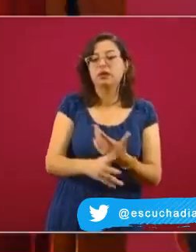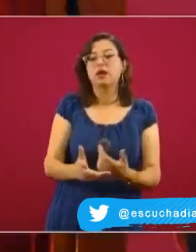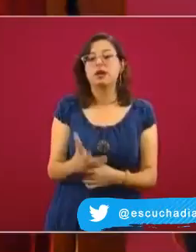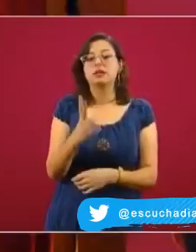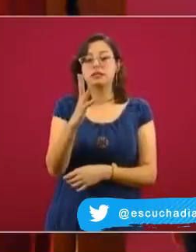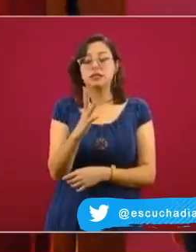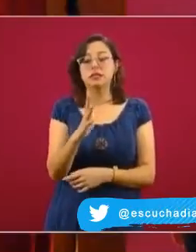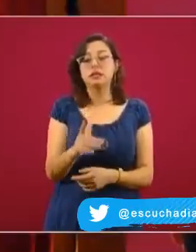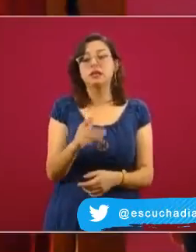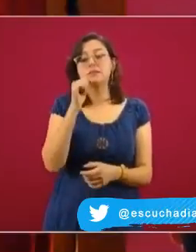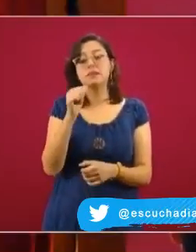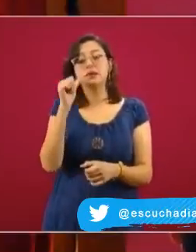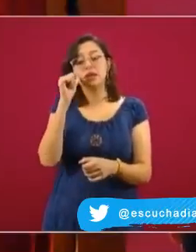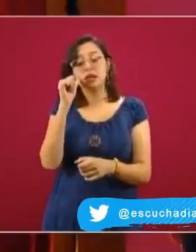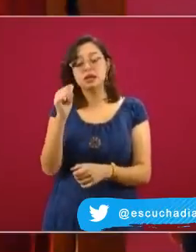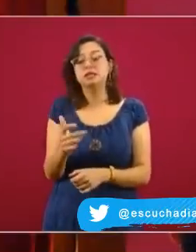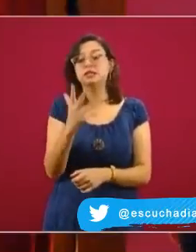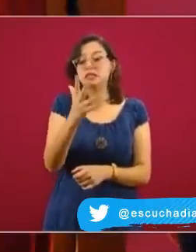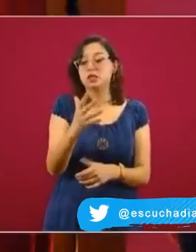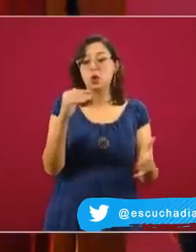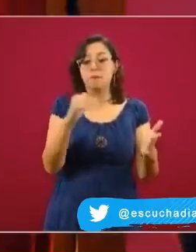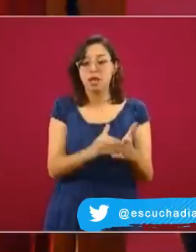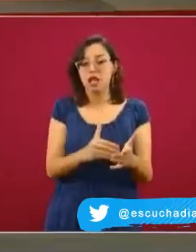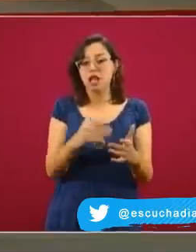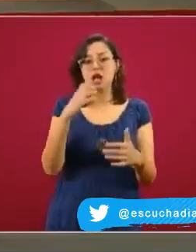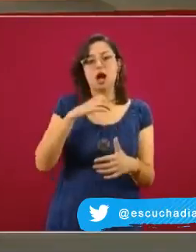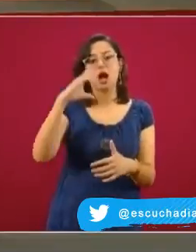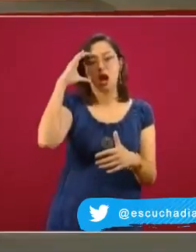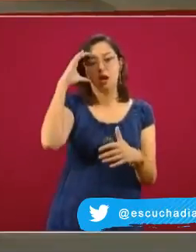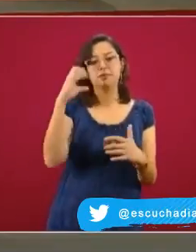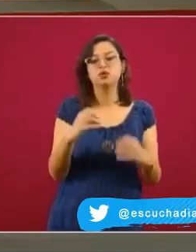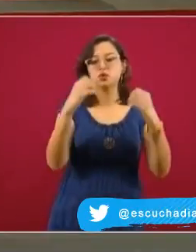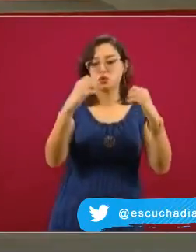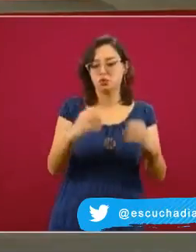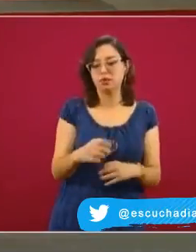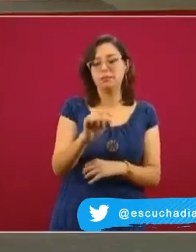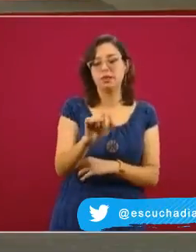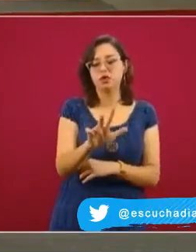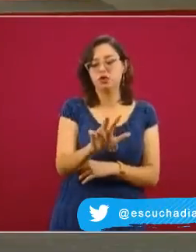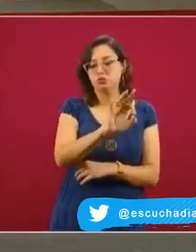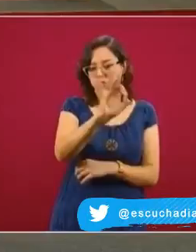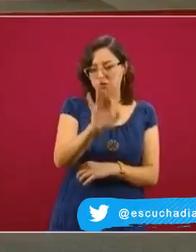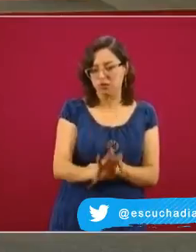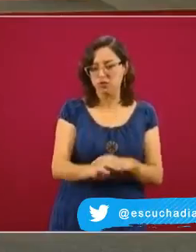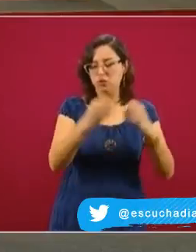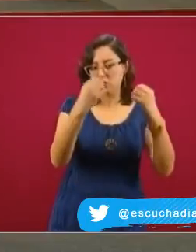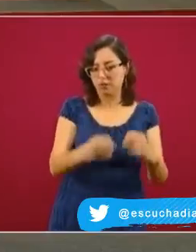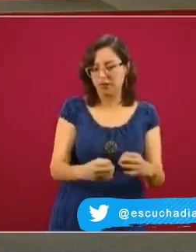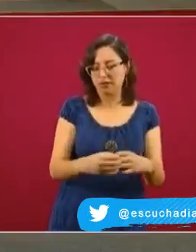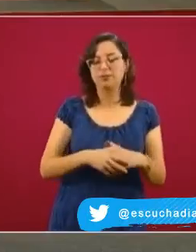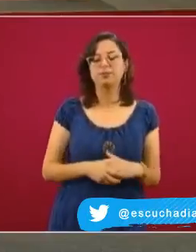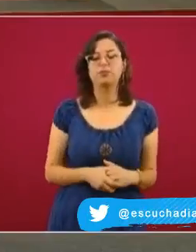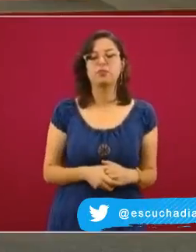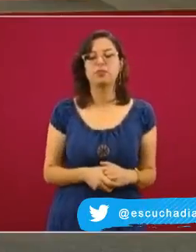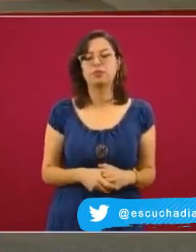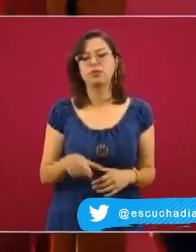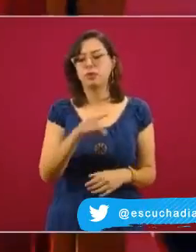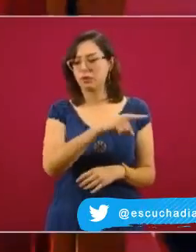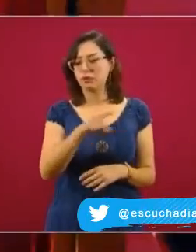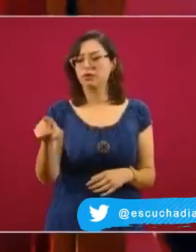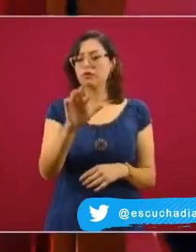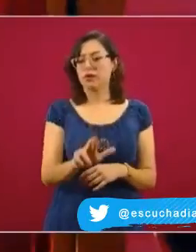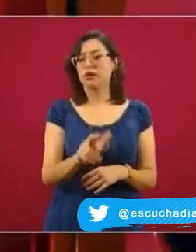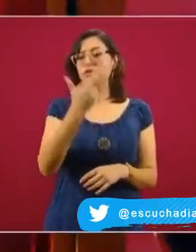488 camas ocupadas, esto quiere decir una ocupación del 28 por ciento. Si ustedes recuerdan, cuando empezamos con este